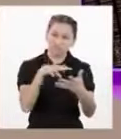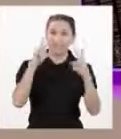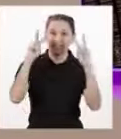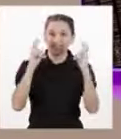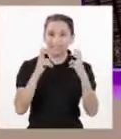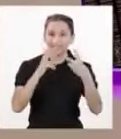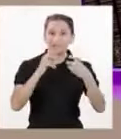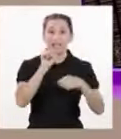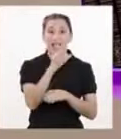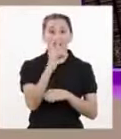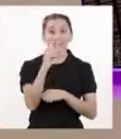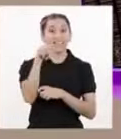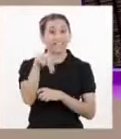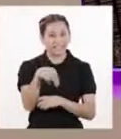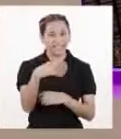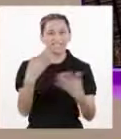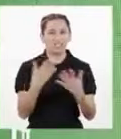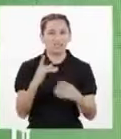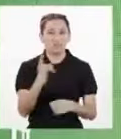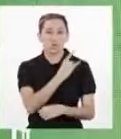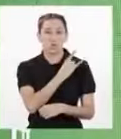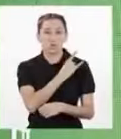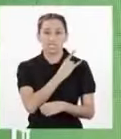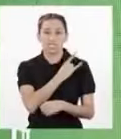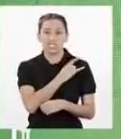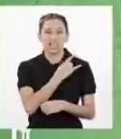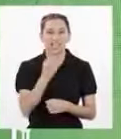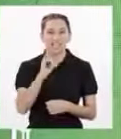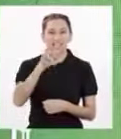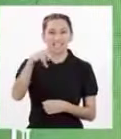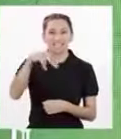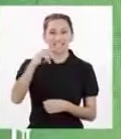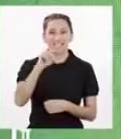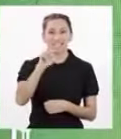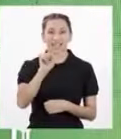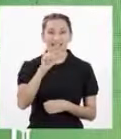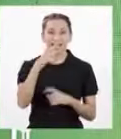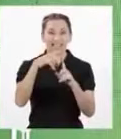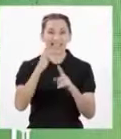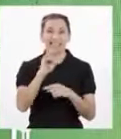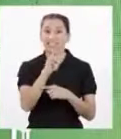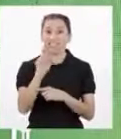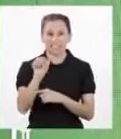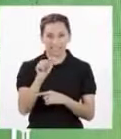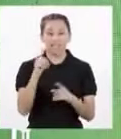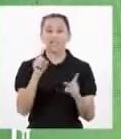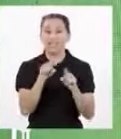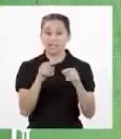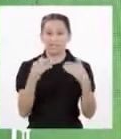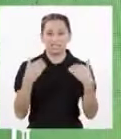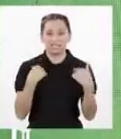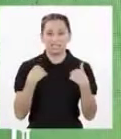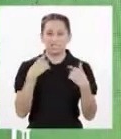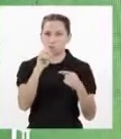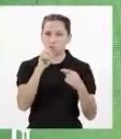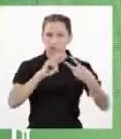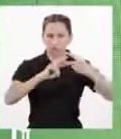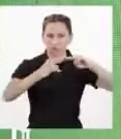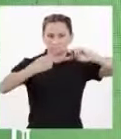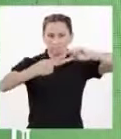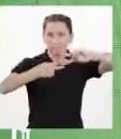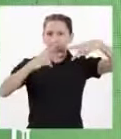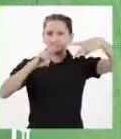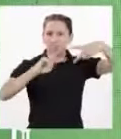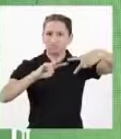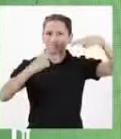ADN En la Universidad de Cambridge en Inglaterra Una de nuestras deducciones principales fue que el ADN debía tener una estructura en forma de